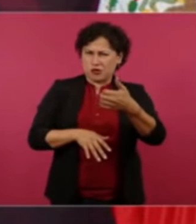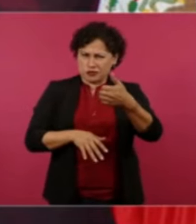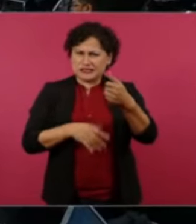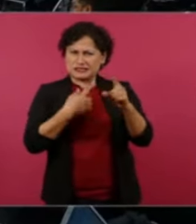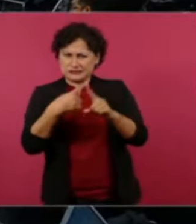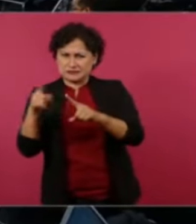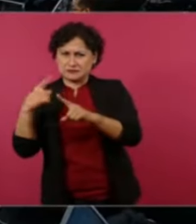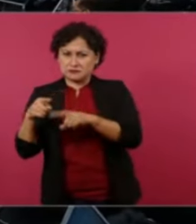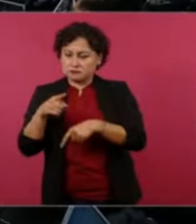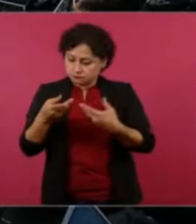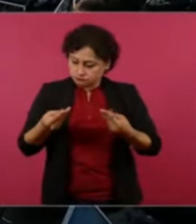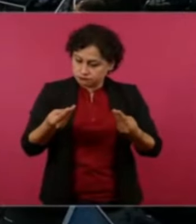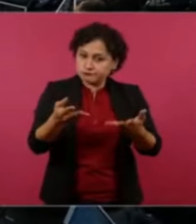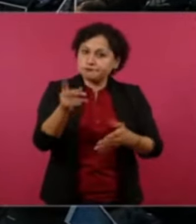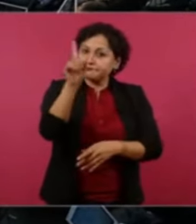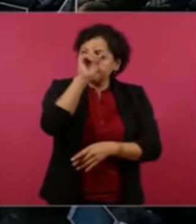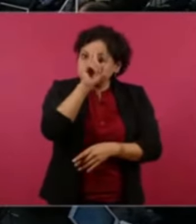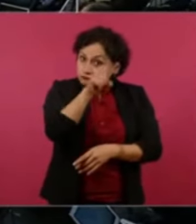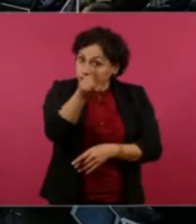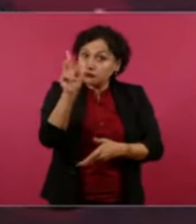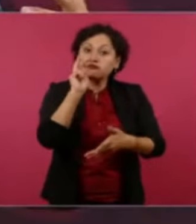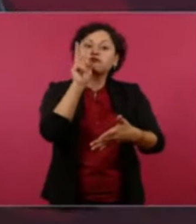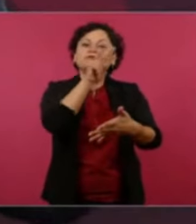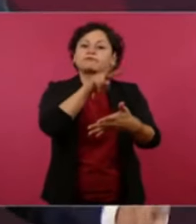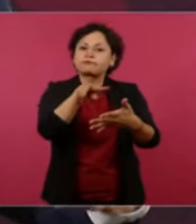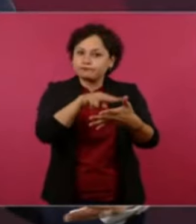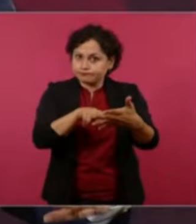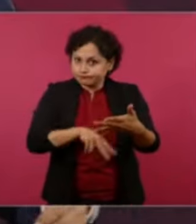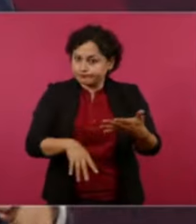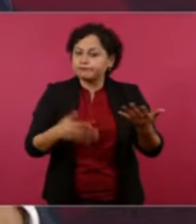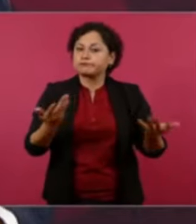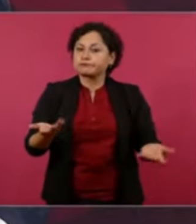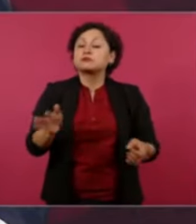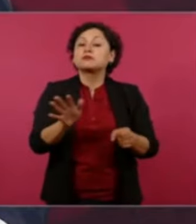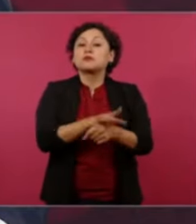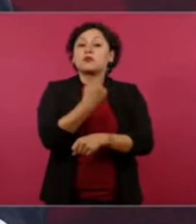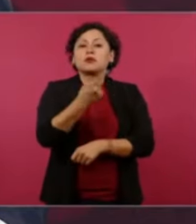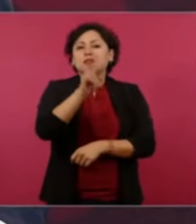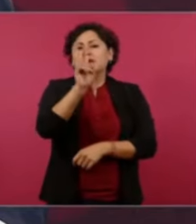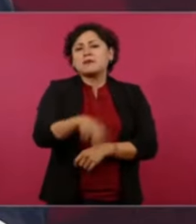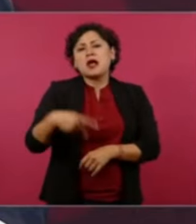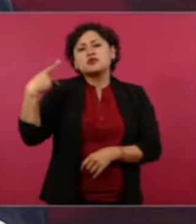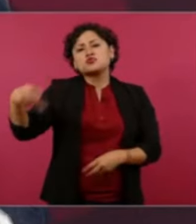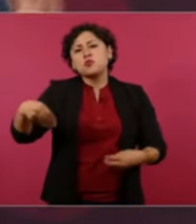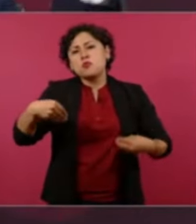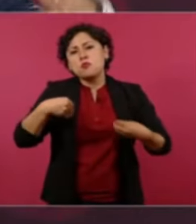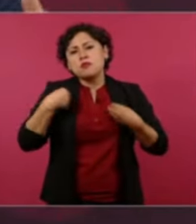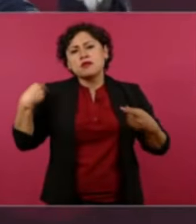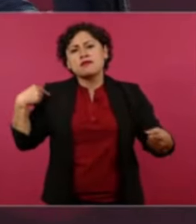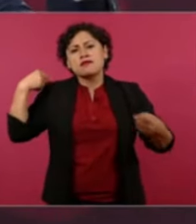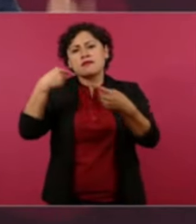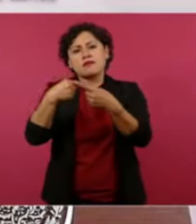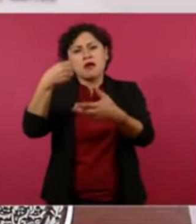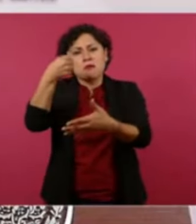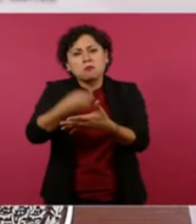pero él ha tenido que batallar con